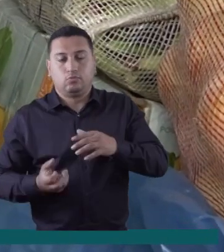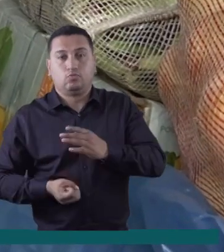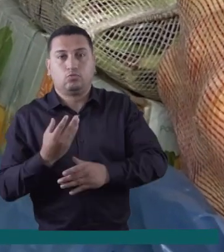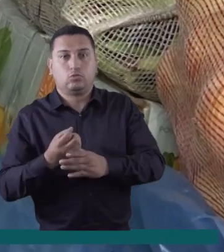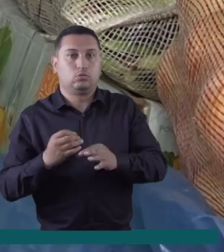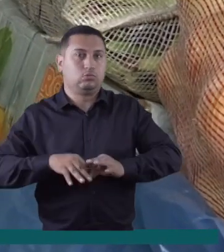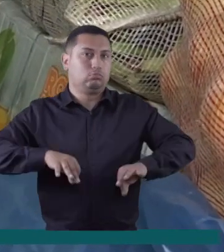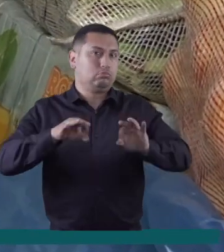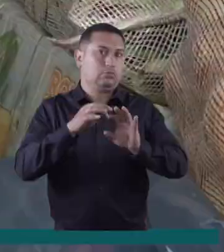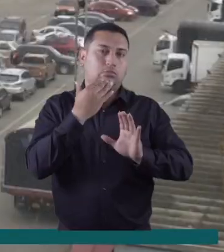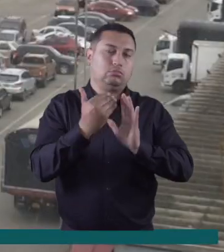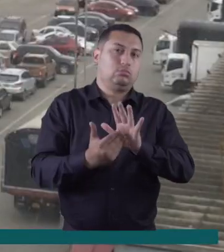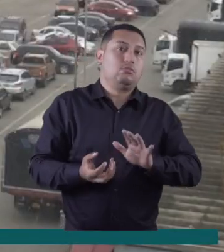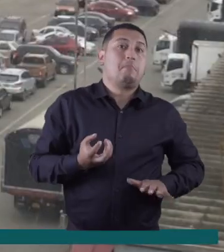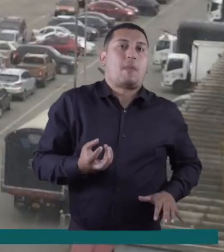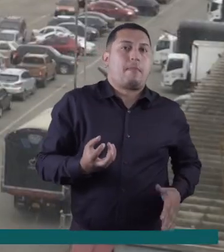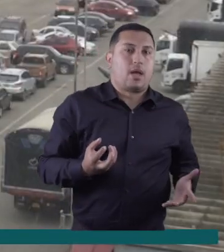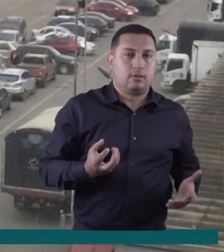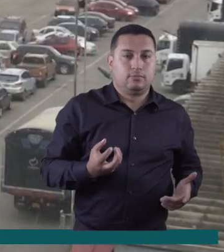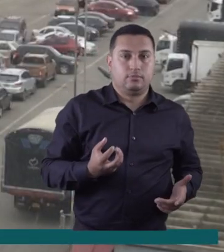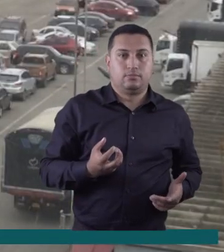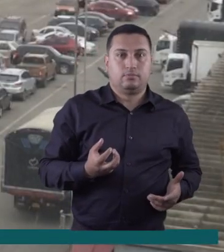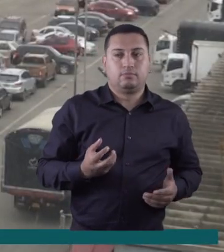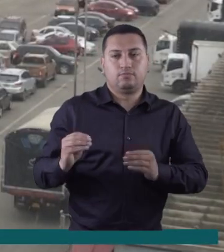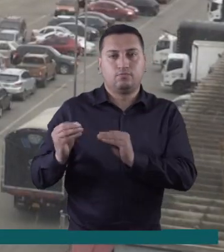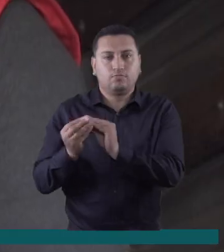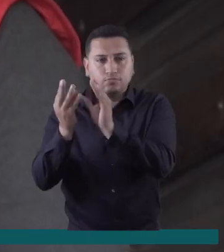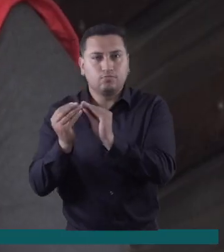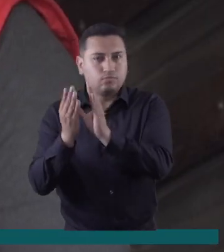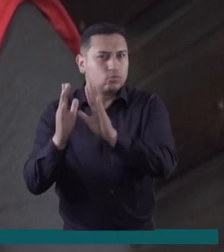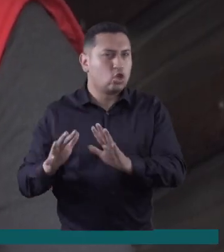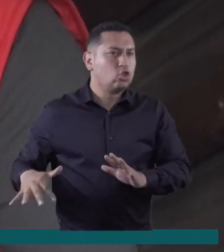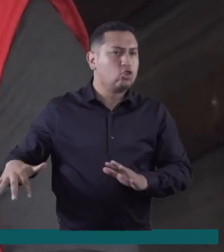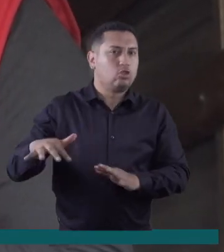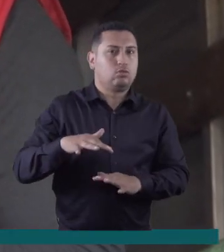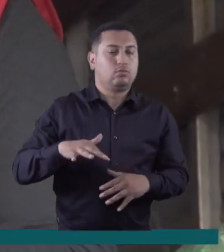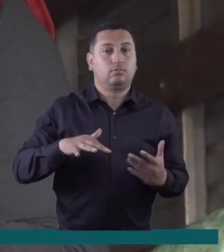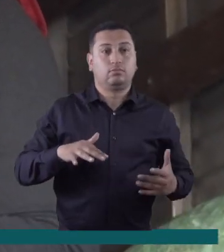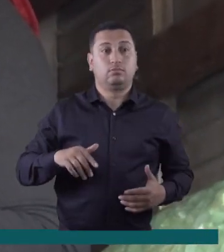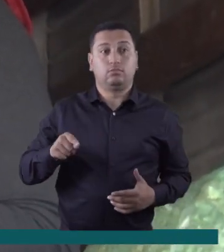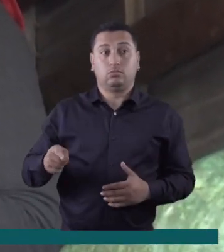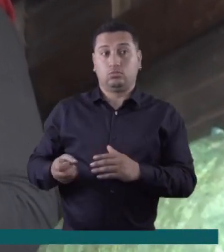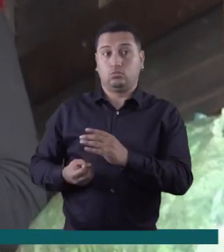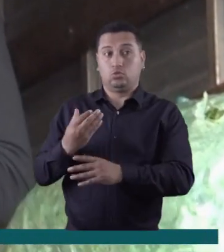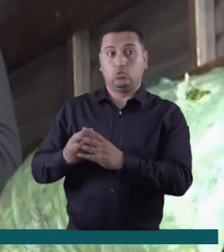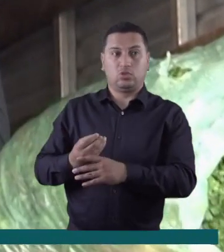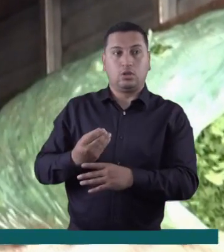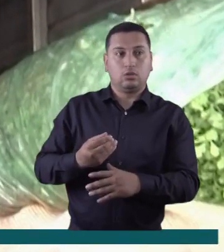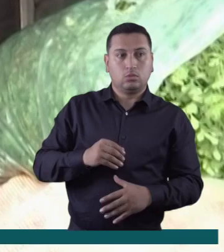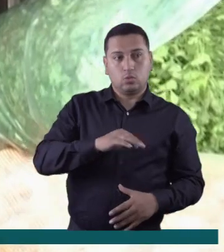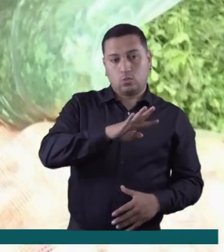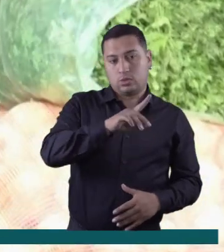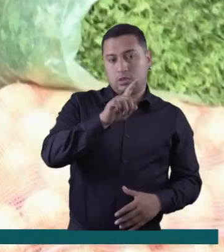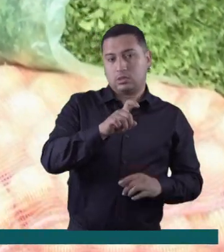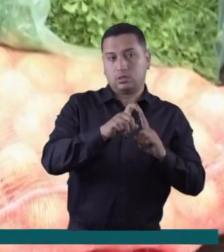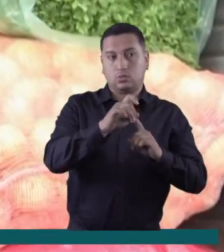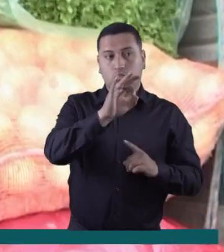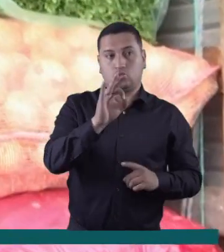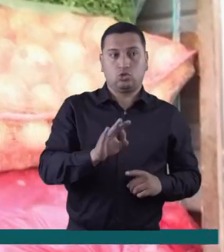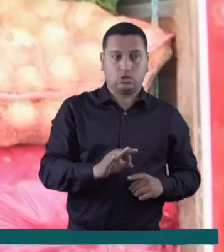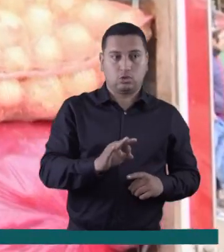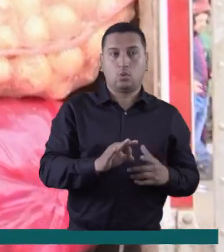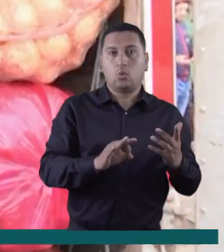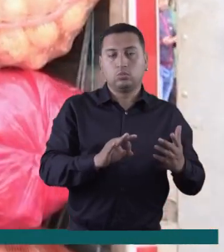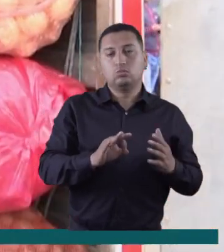importantes como la papa y absolutamente todas las hortalizas. El 46% de los productos que llegan a Corabastos provienen